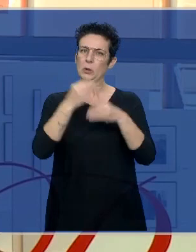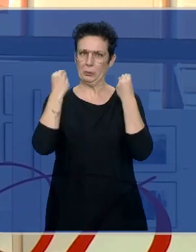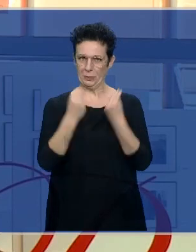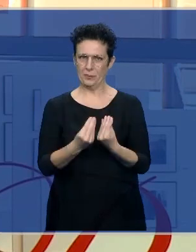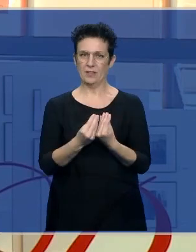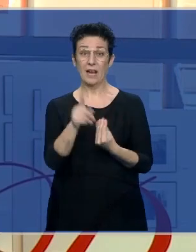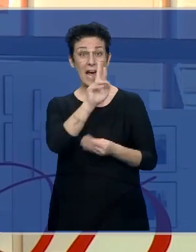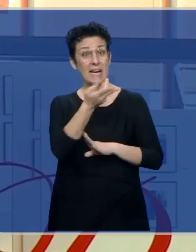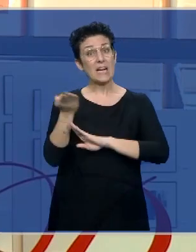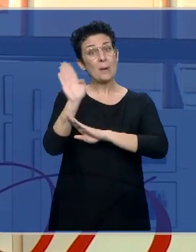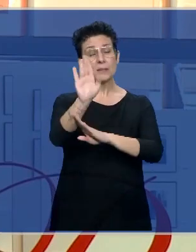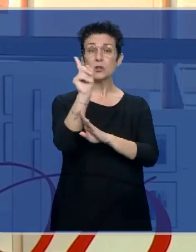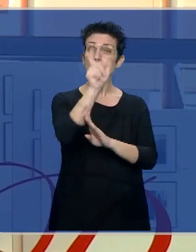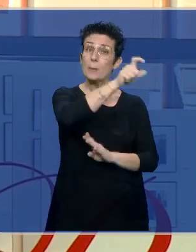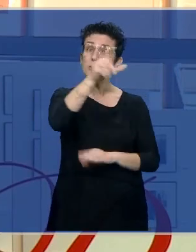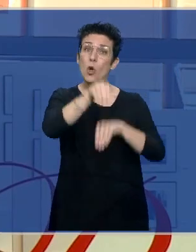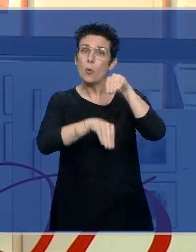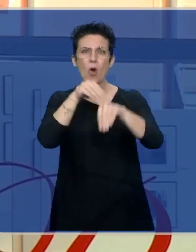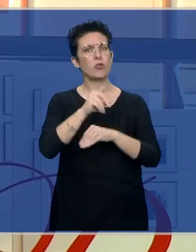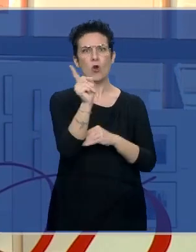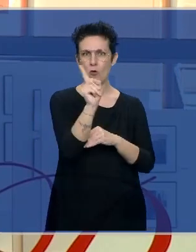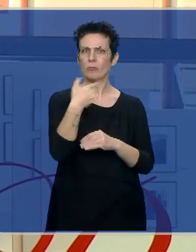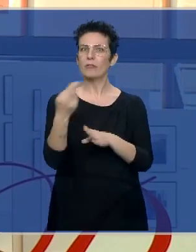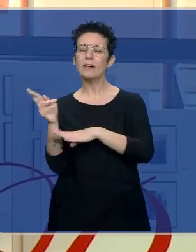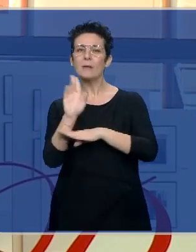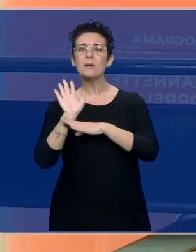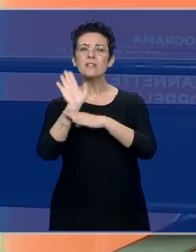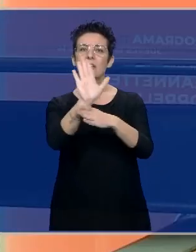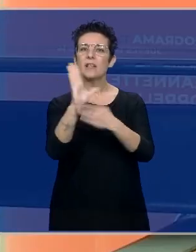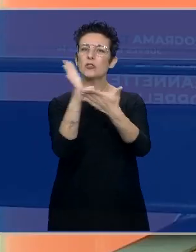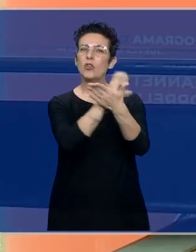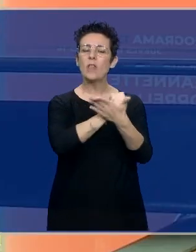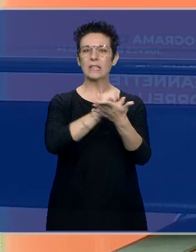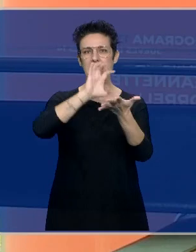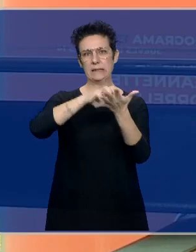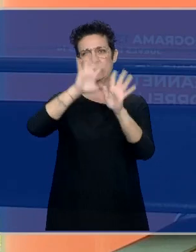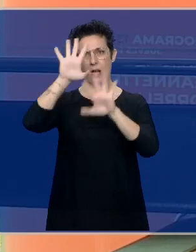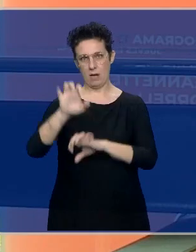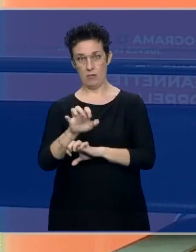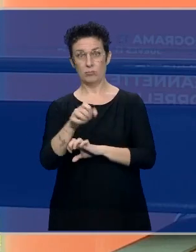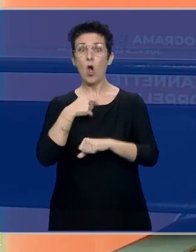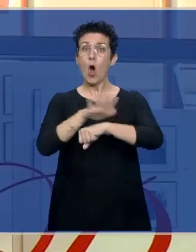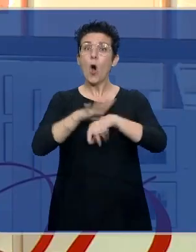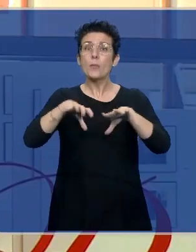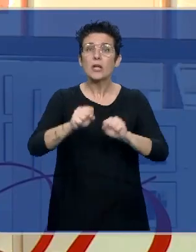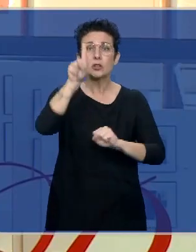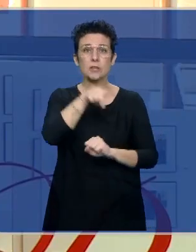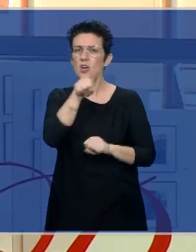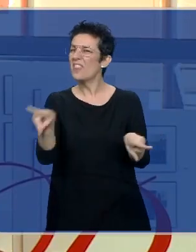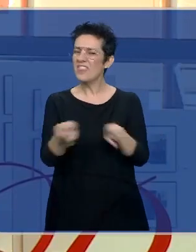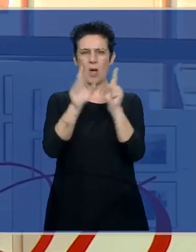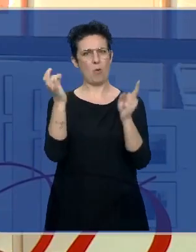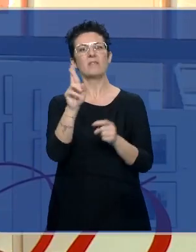solo a tus votantes, representas a toda la ciudadanía de Castilla y León, a los que te han votado y a los que no. Estés en el gobierno o estés en la oposición.